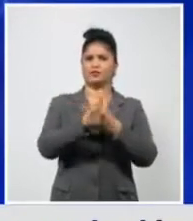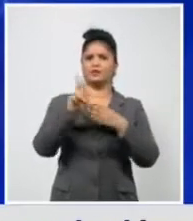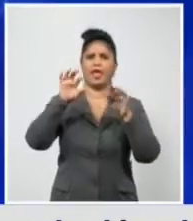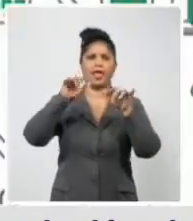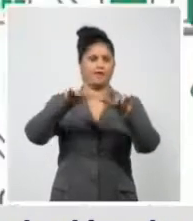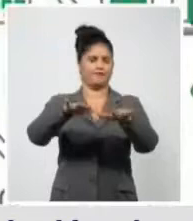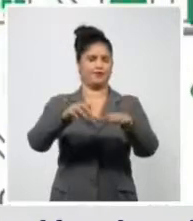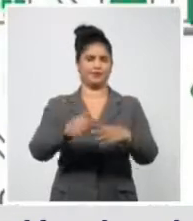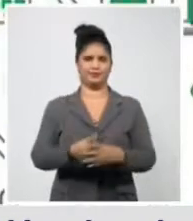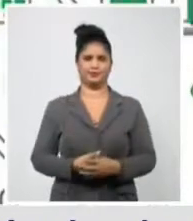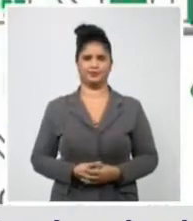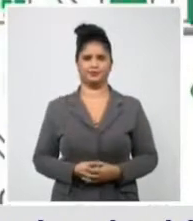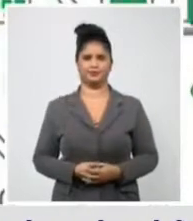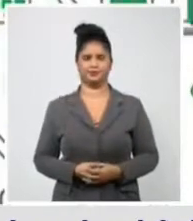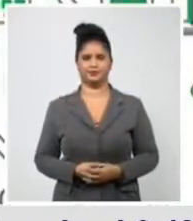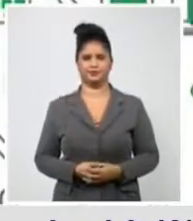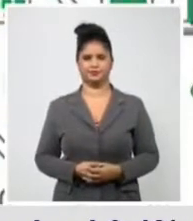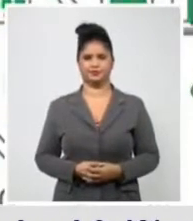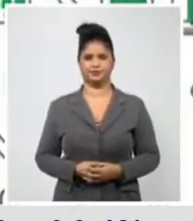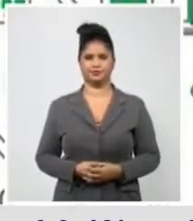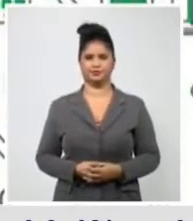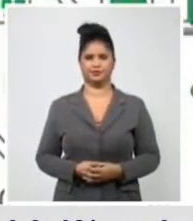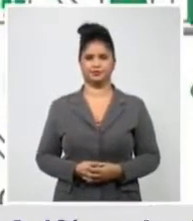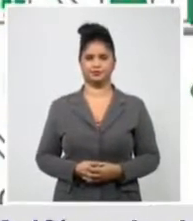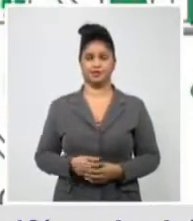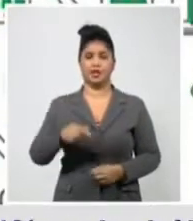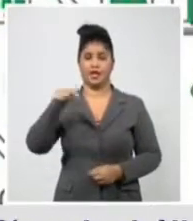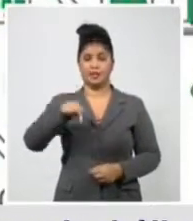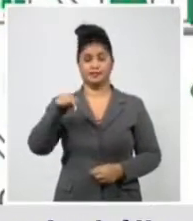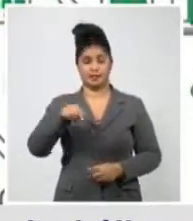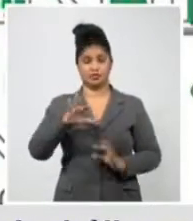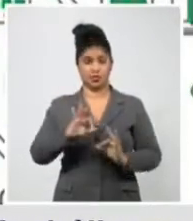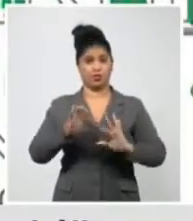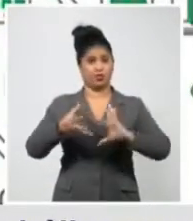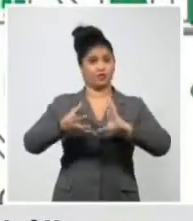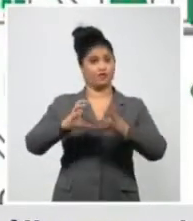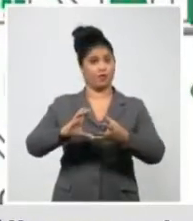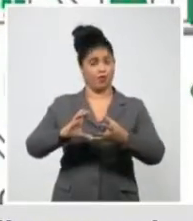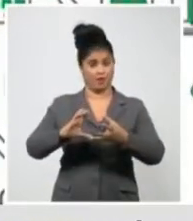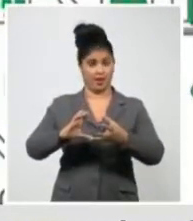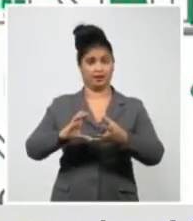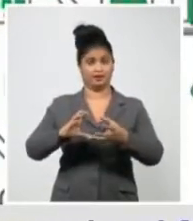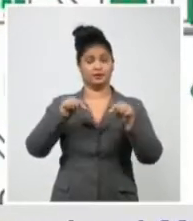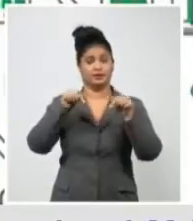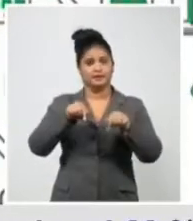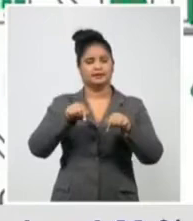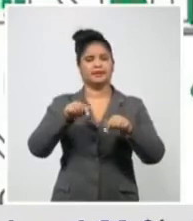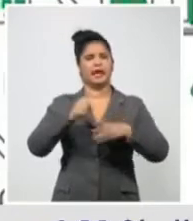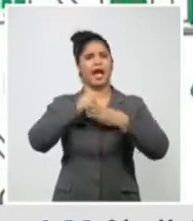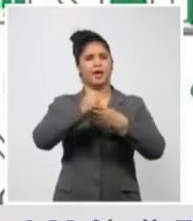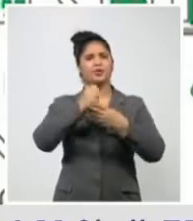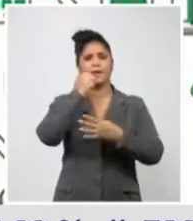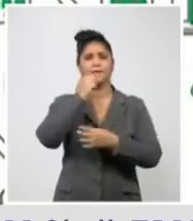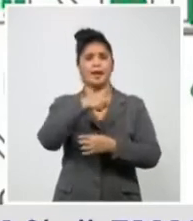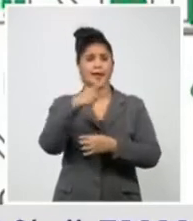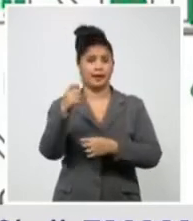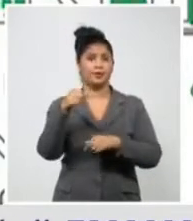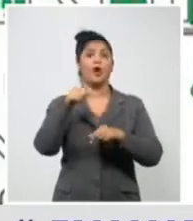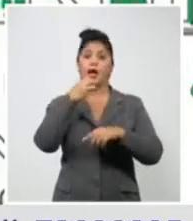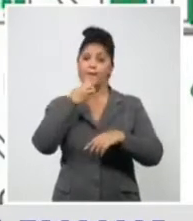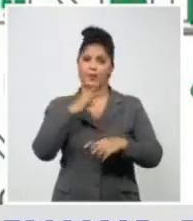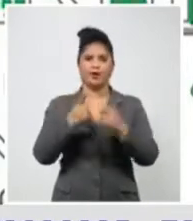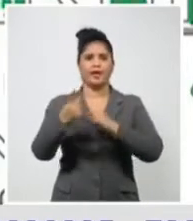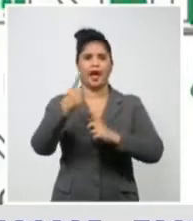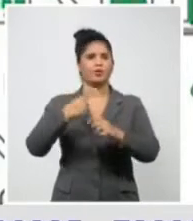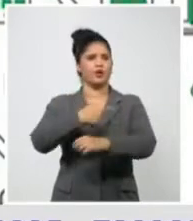sé que su capacidad de ser neutralizada por anticuerpos es menor, entonces una vacuna pudiera tener una implicación.